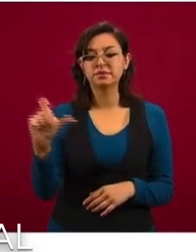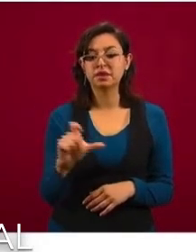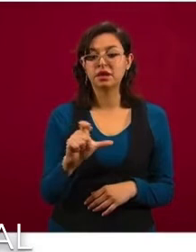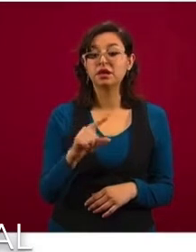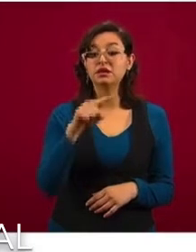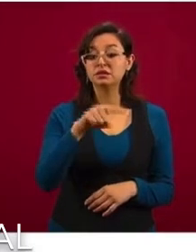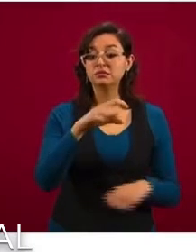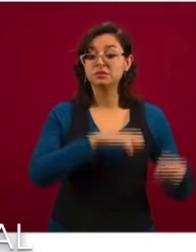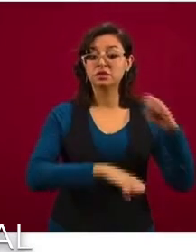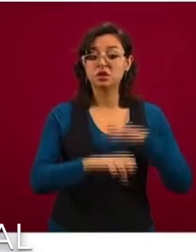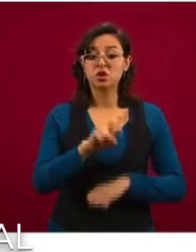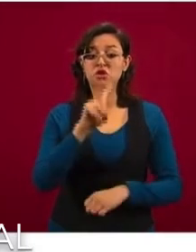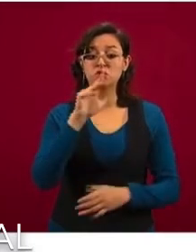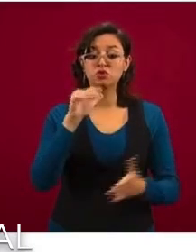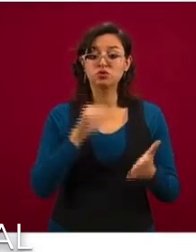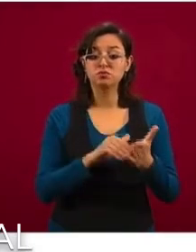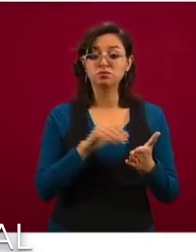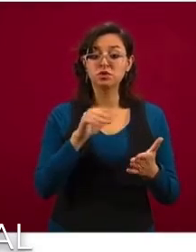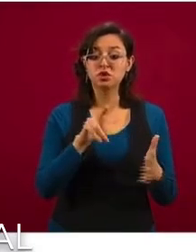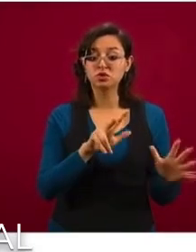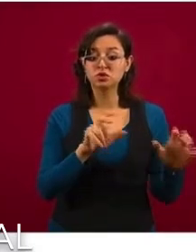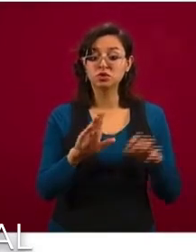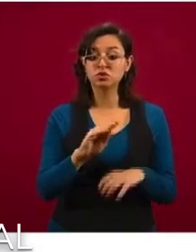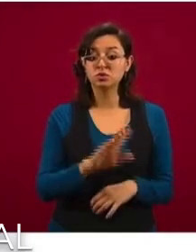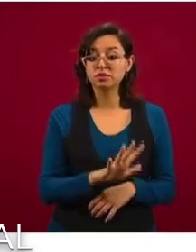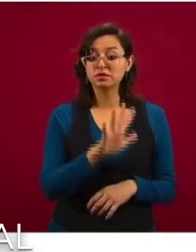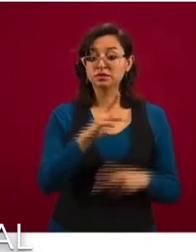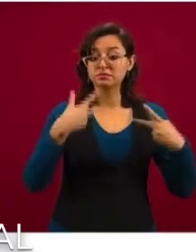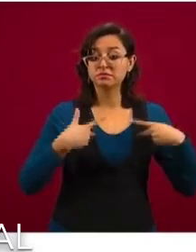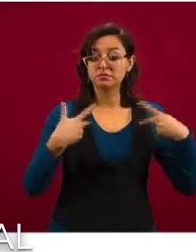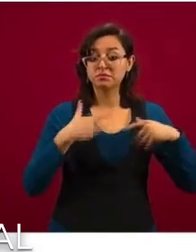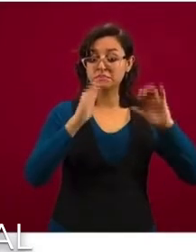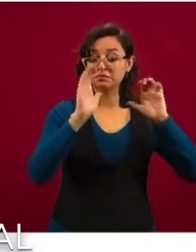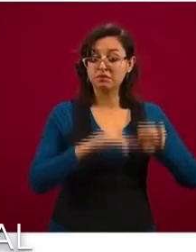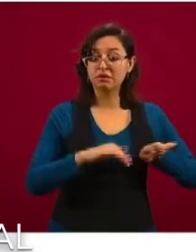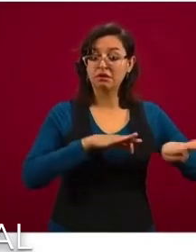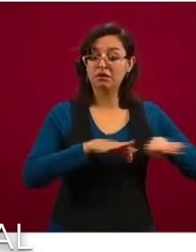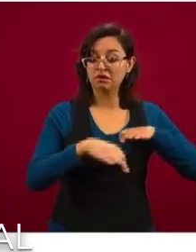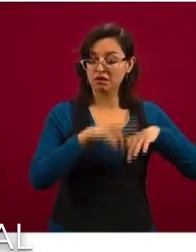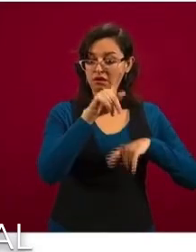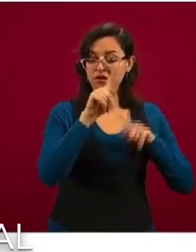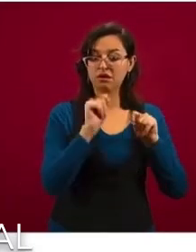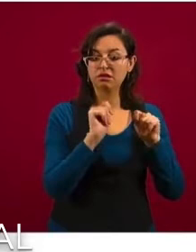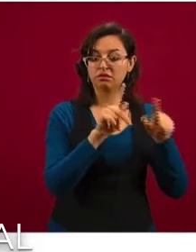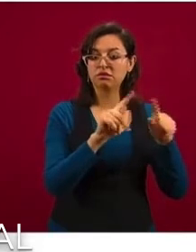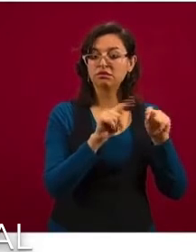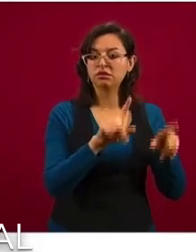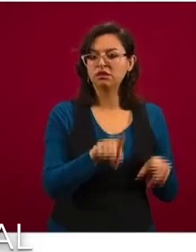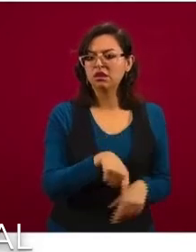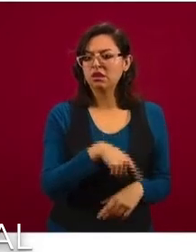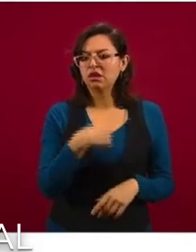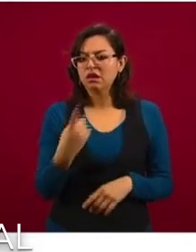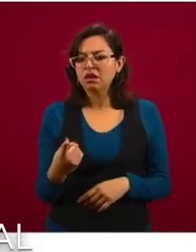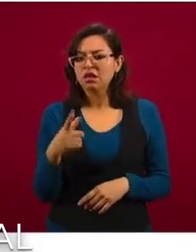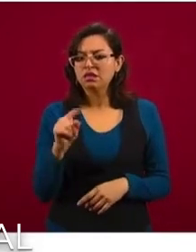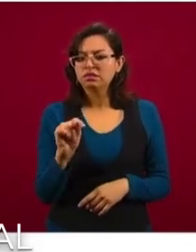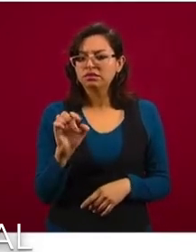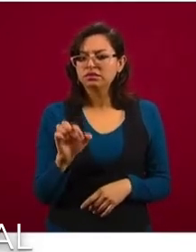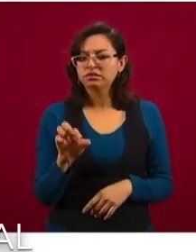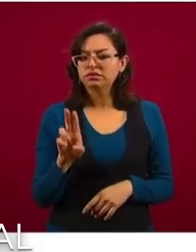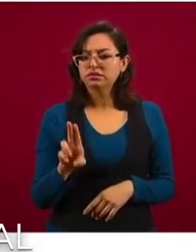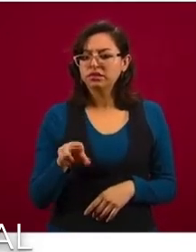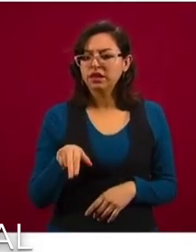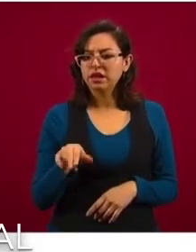ochocientos noventa y cinco trabajadores en Tlaxcala. Está Ternium con siete mil